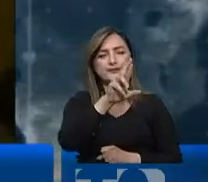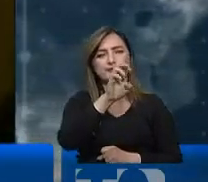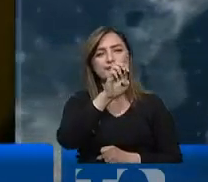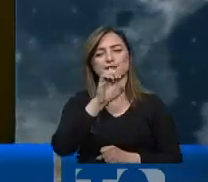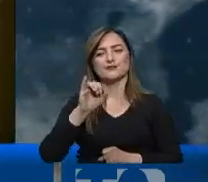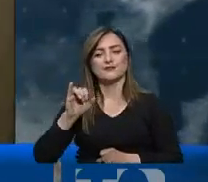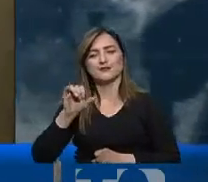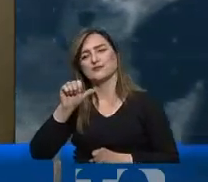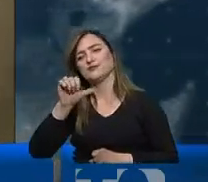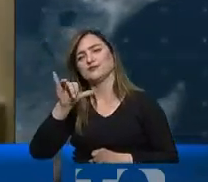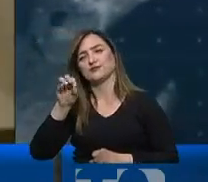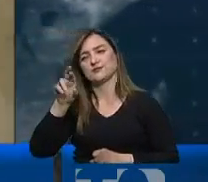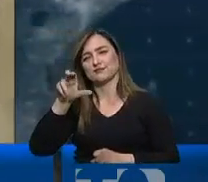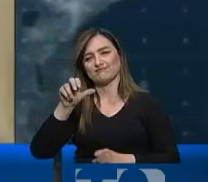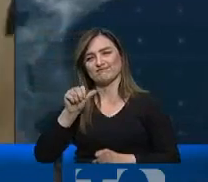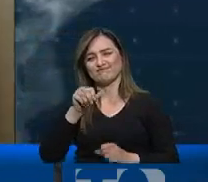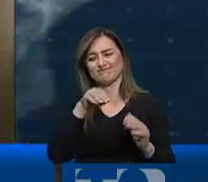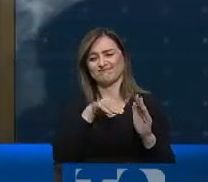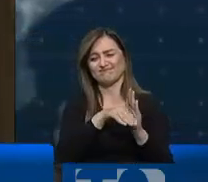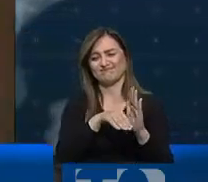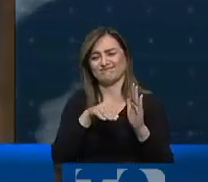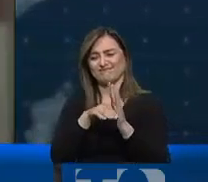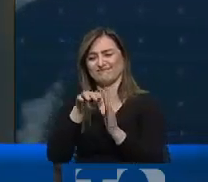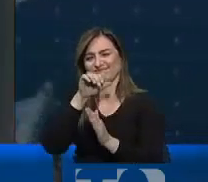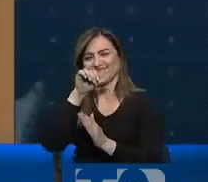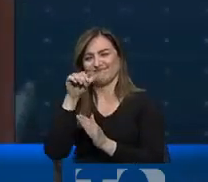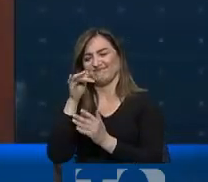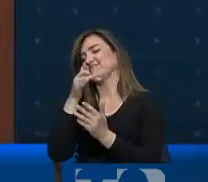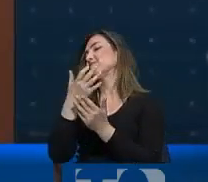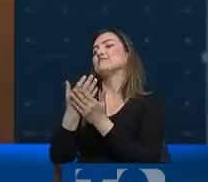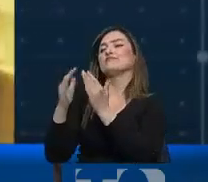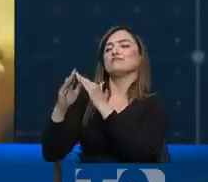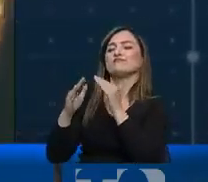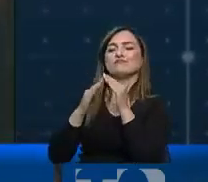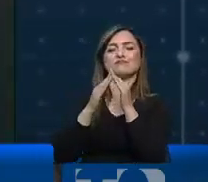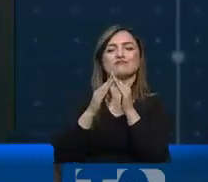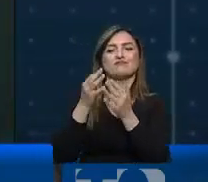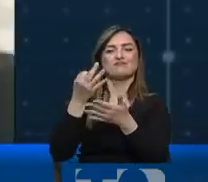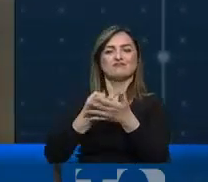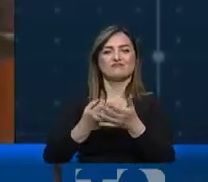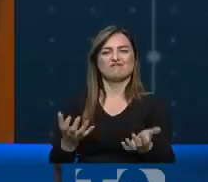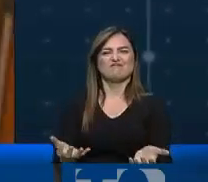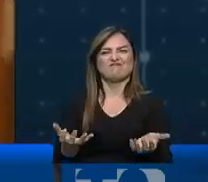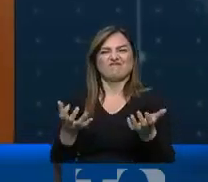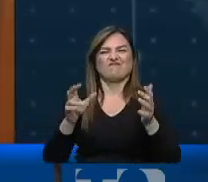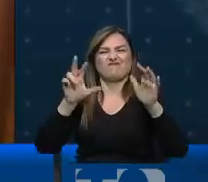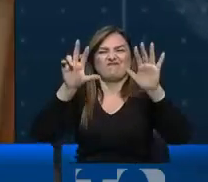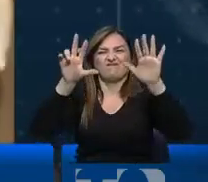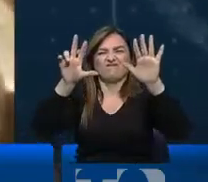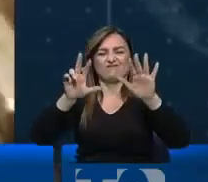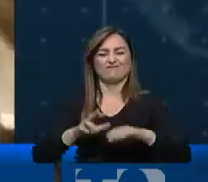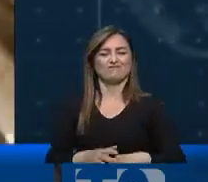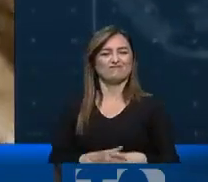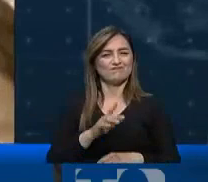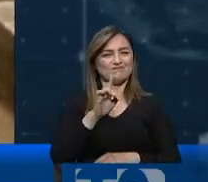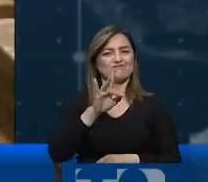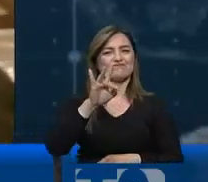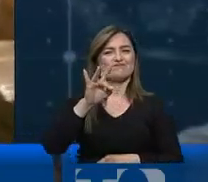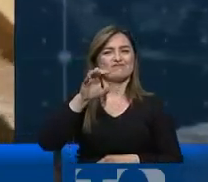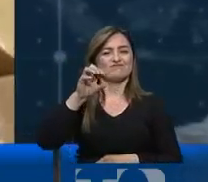uniendo cabos también llegaron a un inmueble en una ciudadela cerrada. En total ocho toneladas de cocaína, es decir,